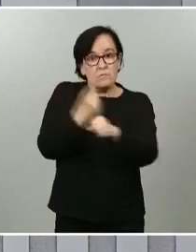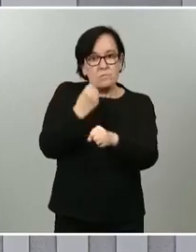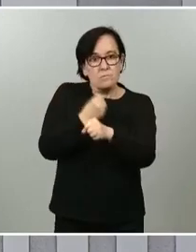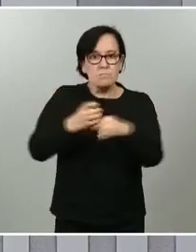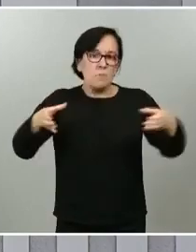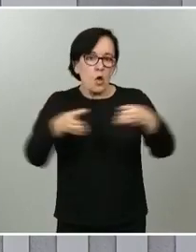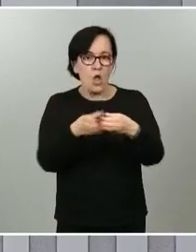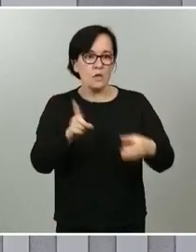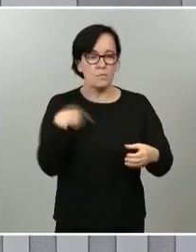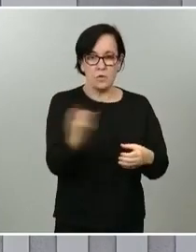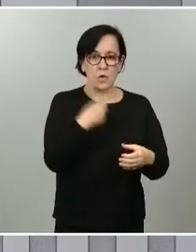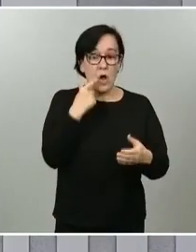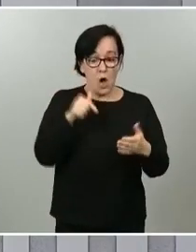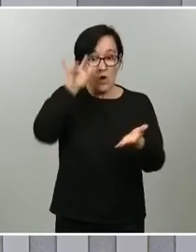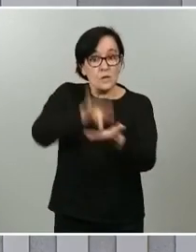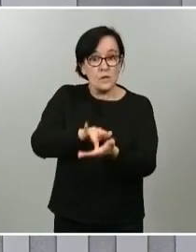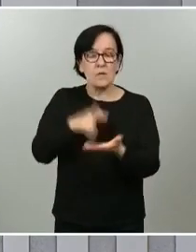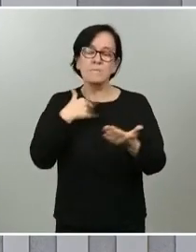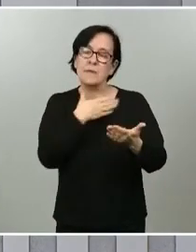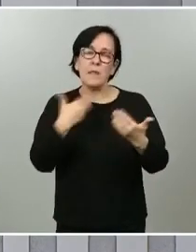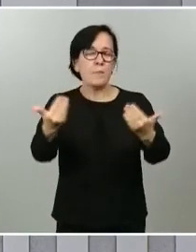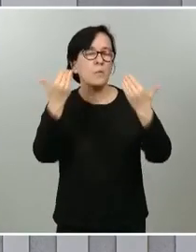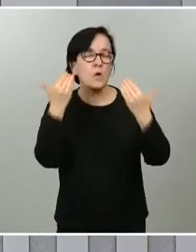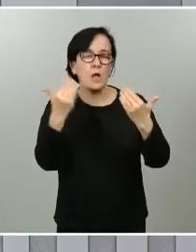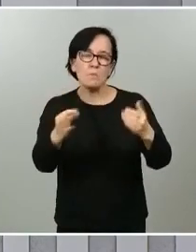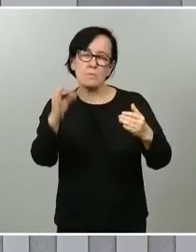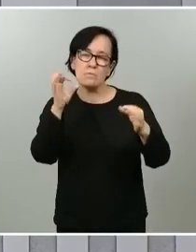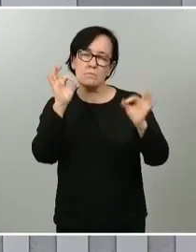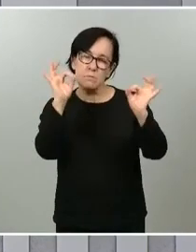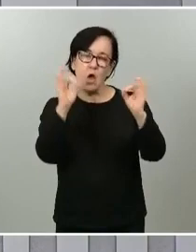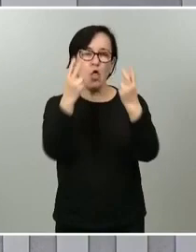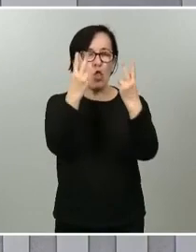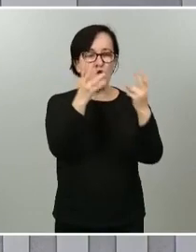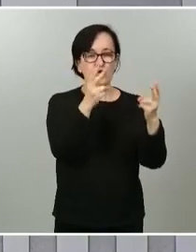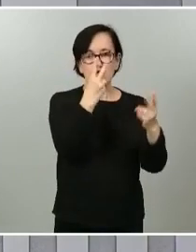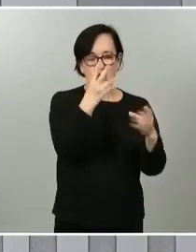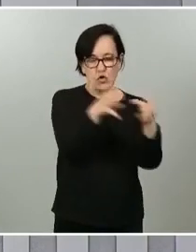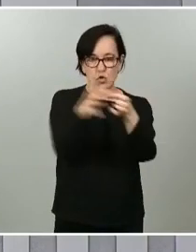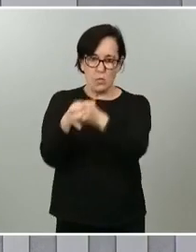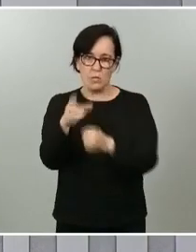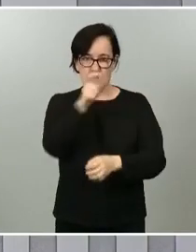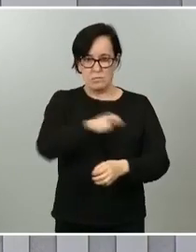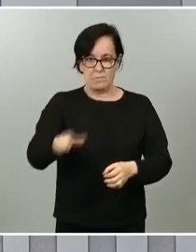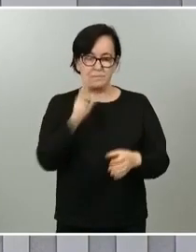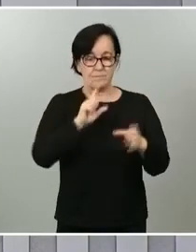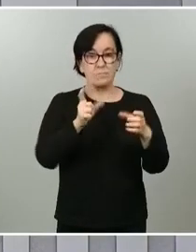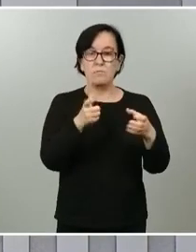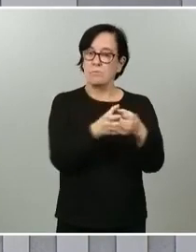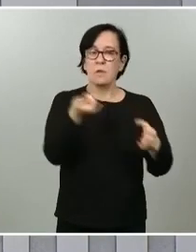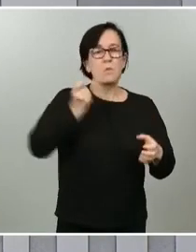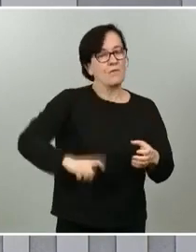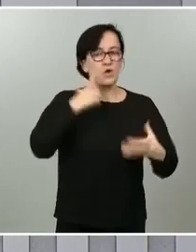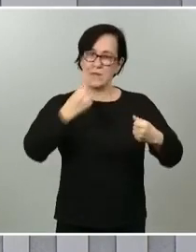pero que en el día de hoy queremos agradecer en especial a dos grupos de personas. En primer lugar, a los profesionales sanitarios.